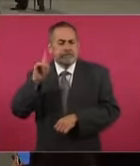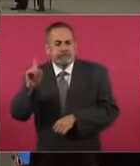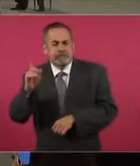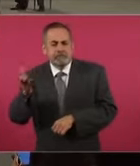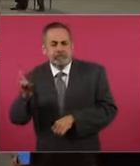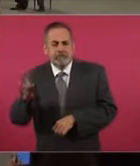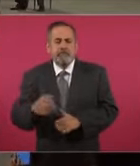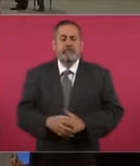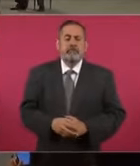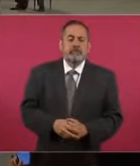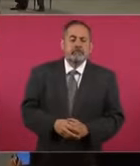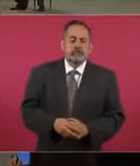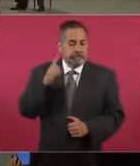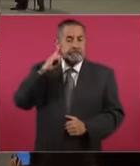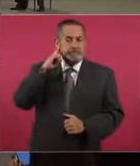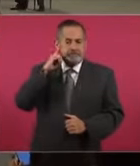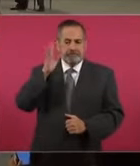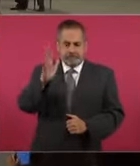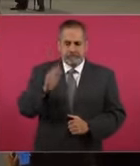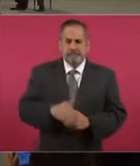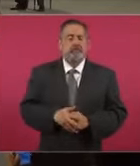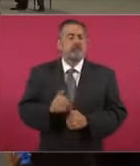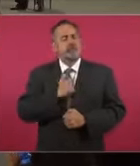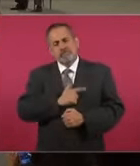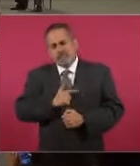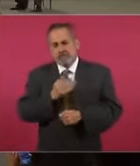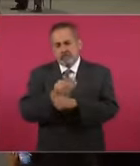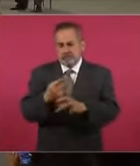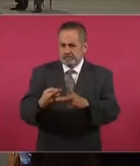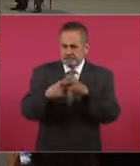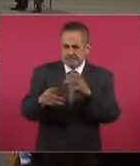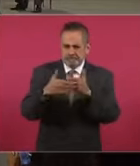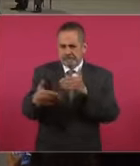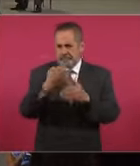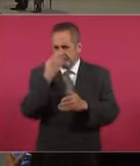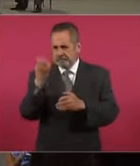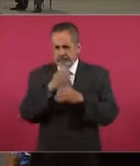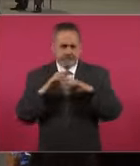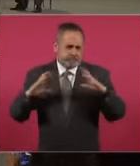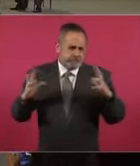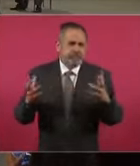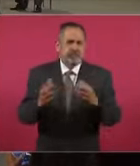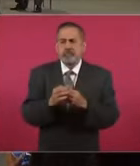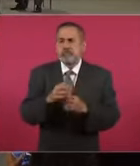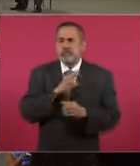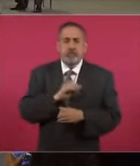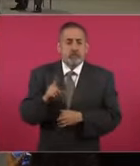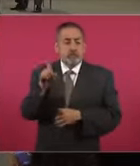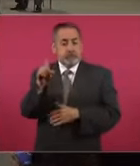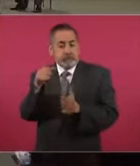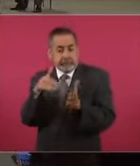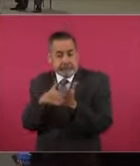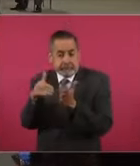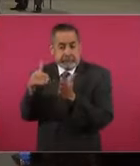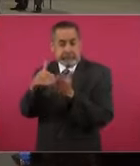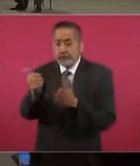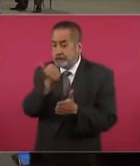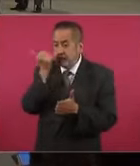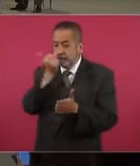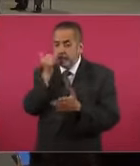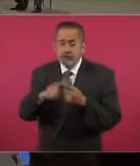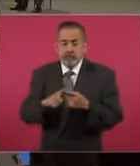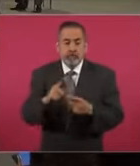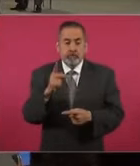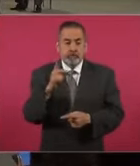Ha mucho gusto estar hoy iniciando el ciclo escolar con más de un millón de alumnos desde